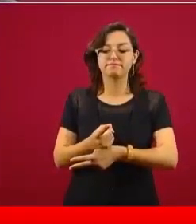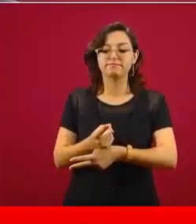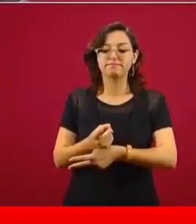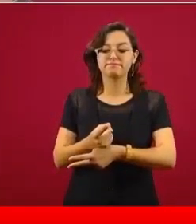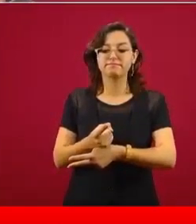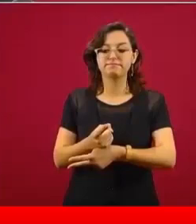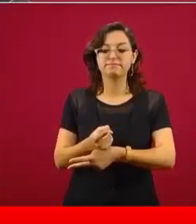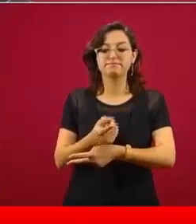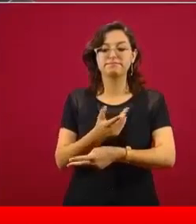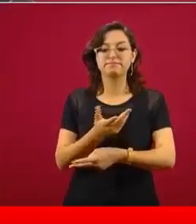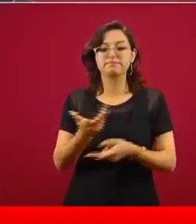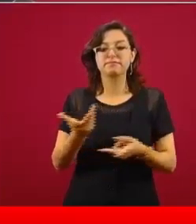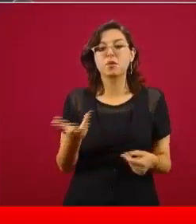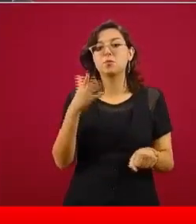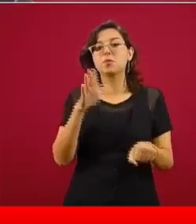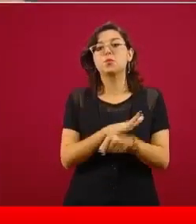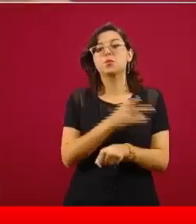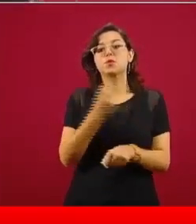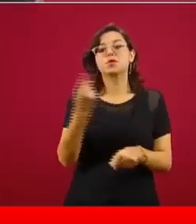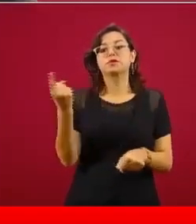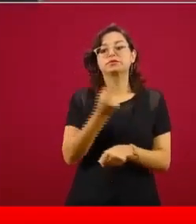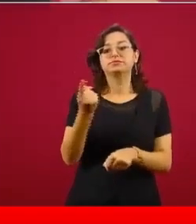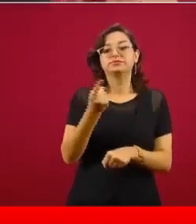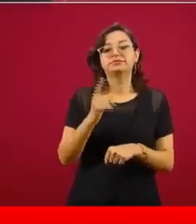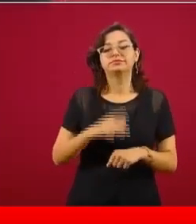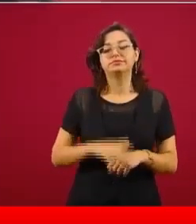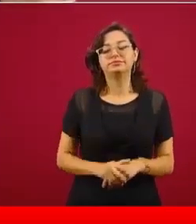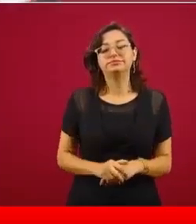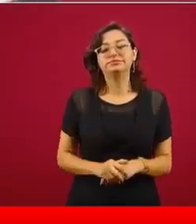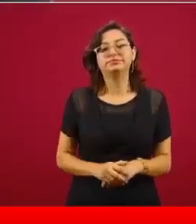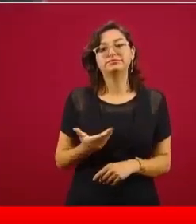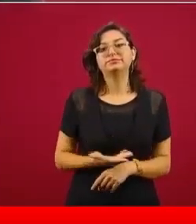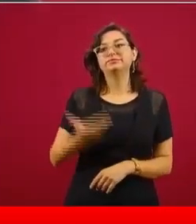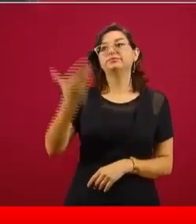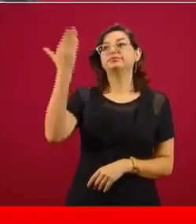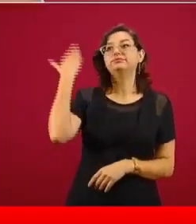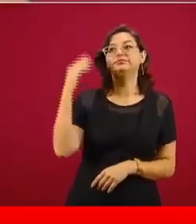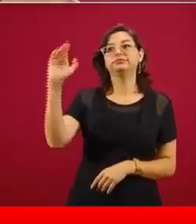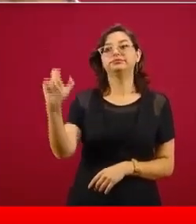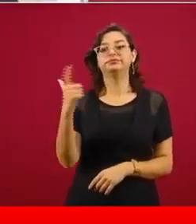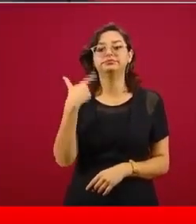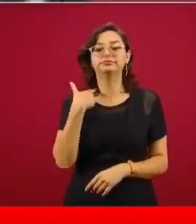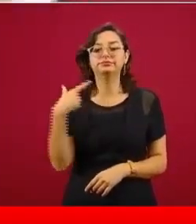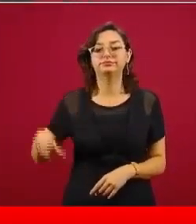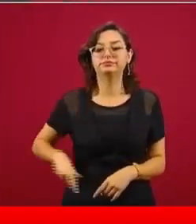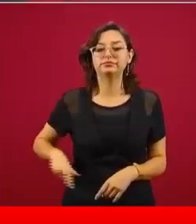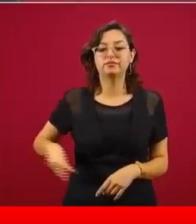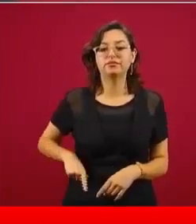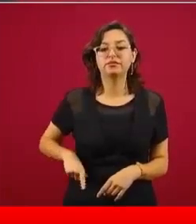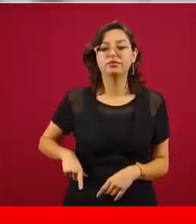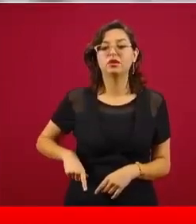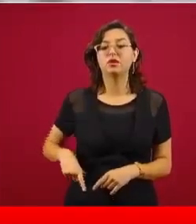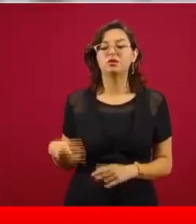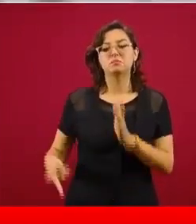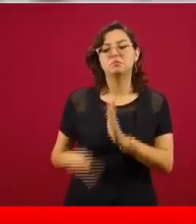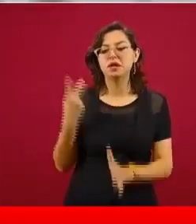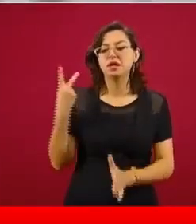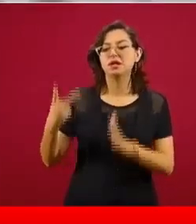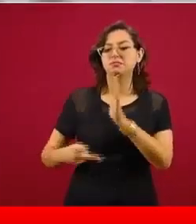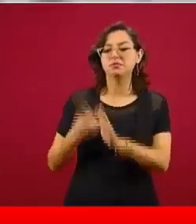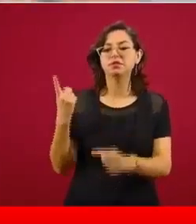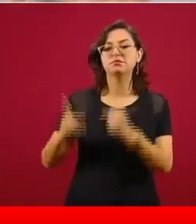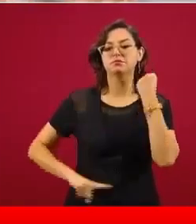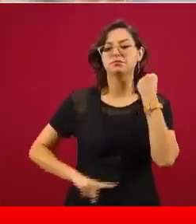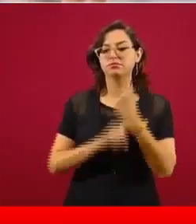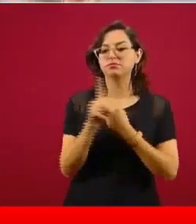¿Qué pasaba cuando había una crisis?, que eran recurrentes además, bueno, la